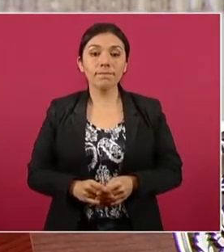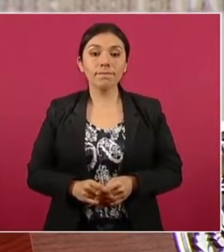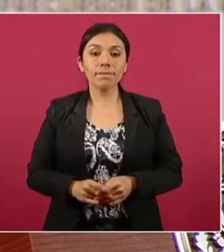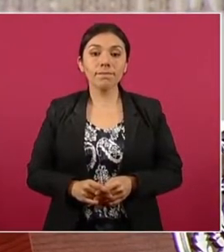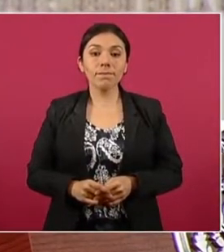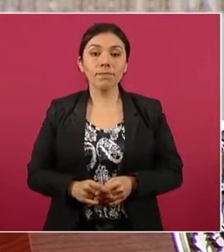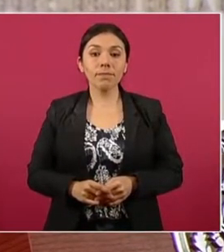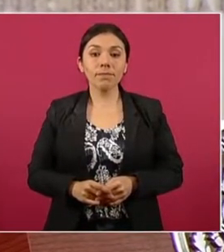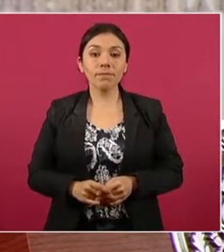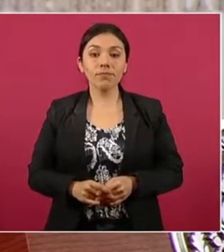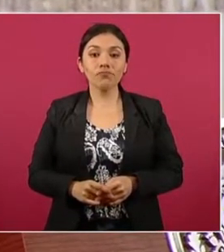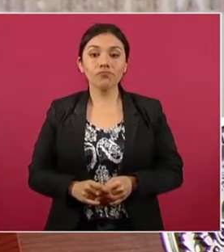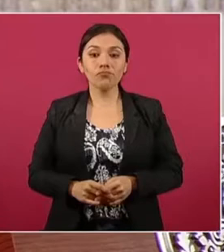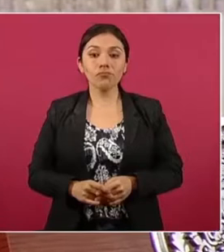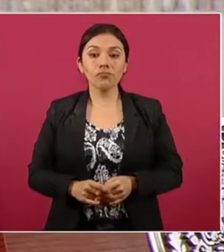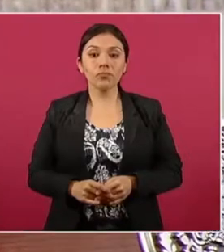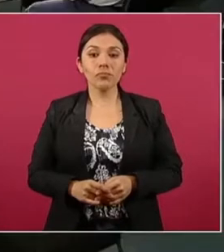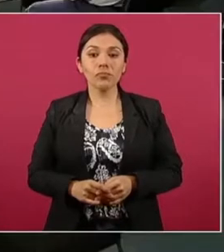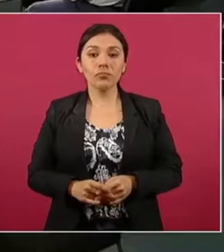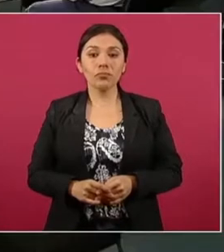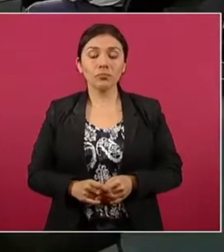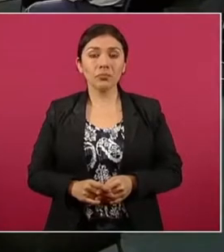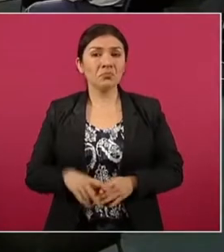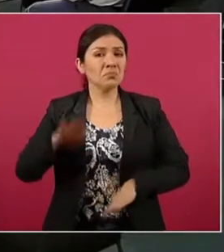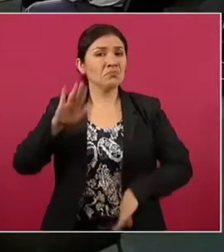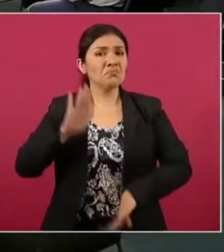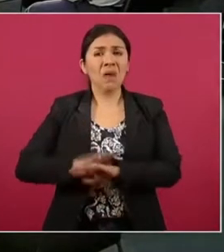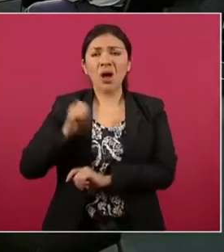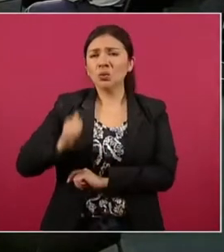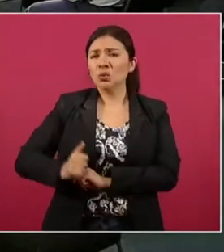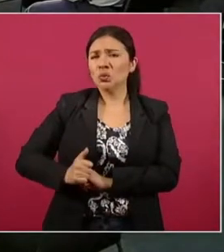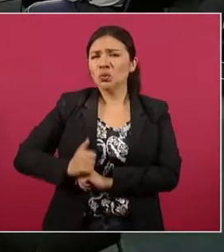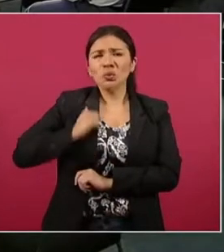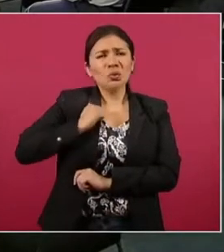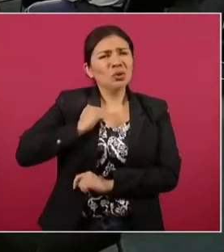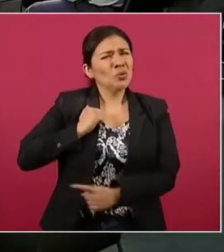por encima de todo el dinero,